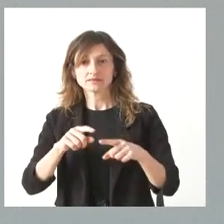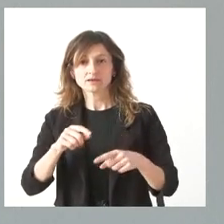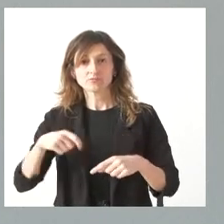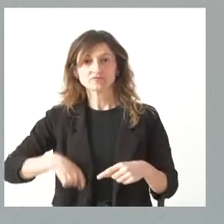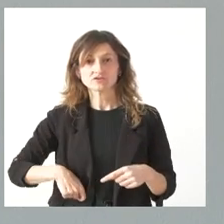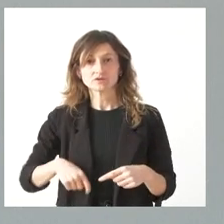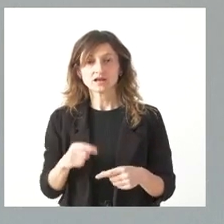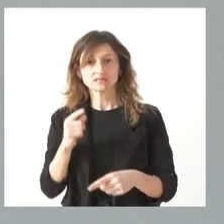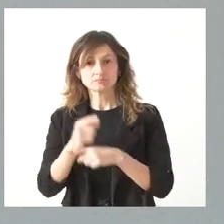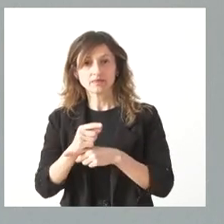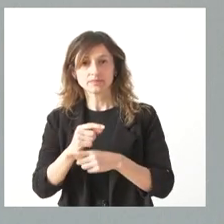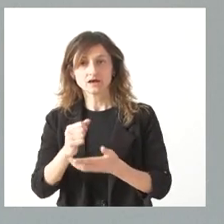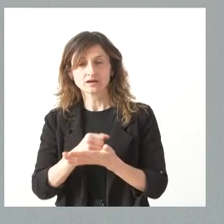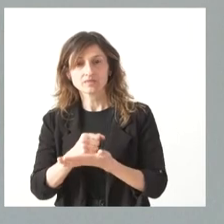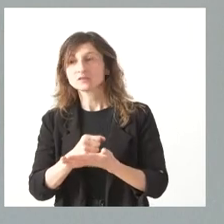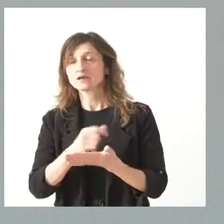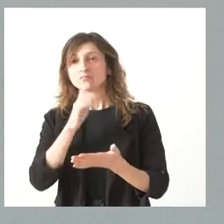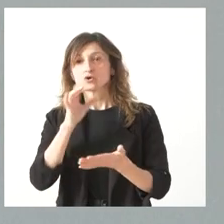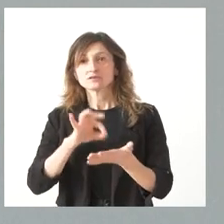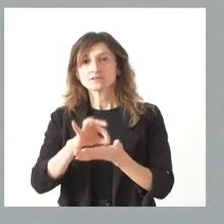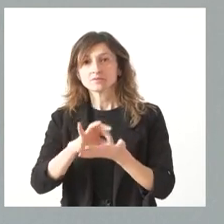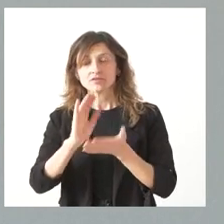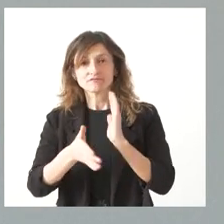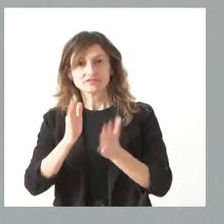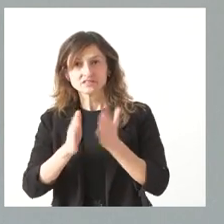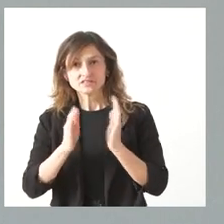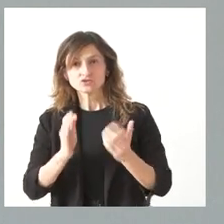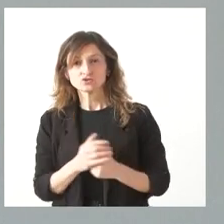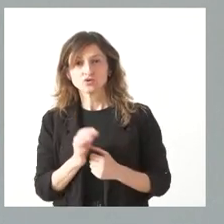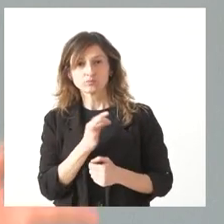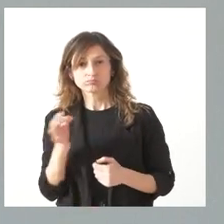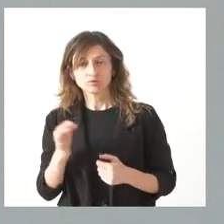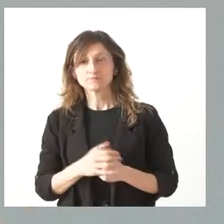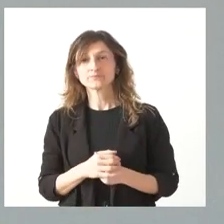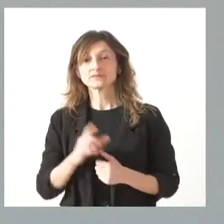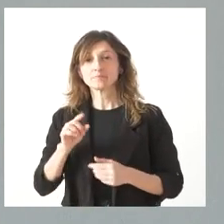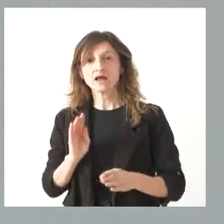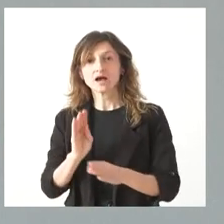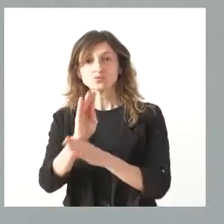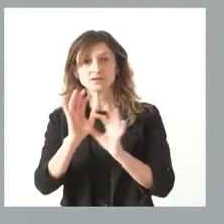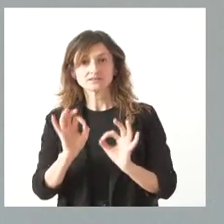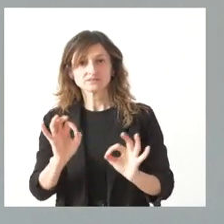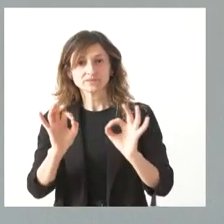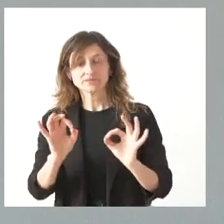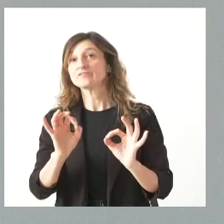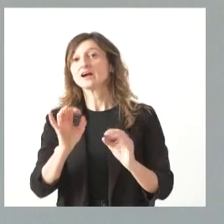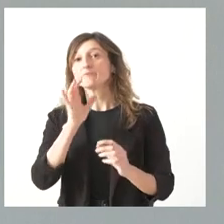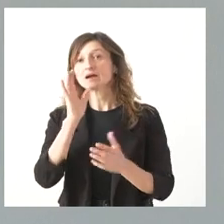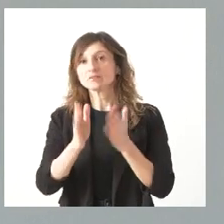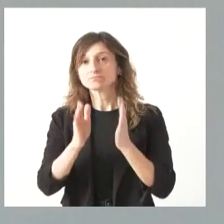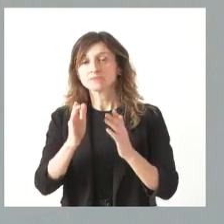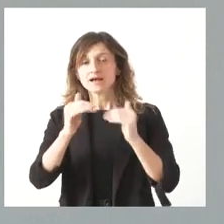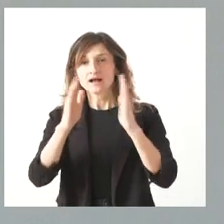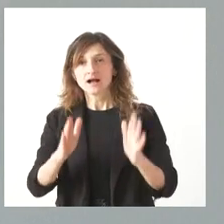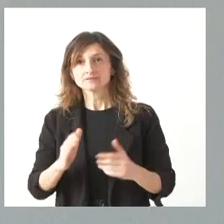profesionales, pues, con los servicios de fisioterapia que fueran precisos. Hay ayudas específicas, pues, para la rehabilitación de los